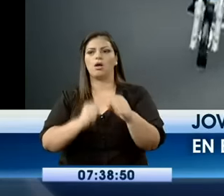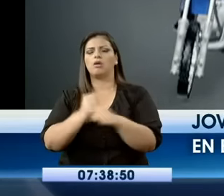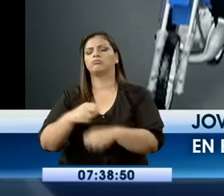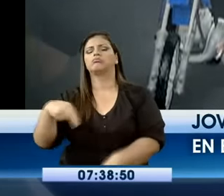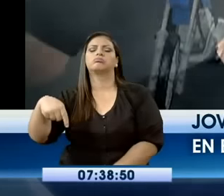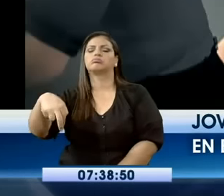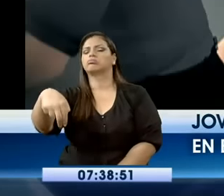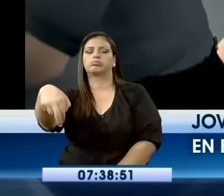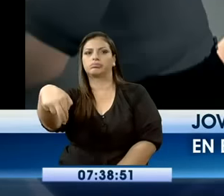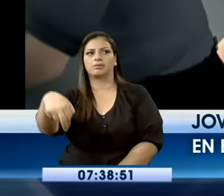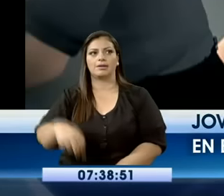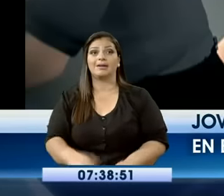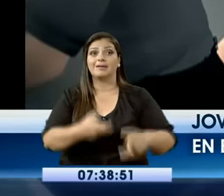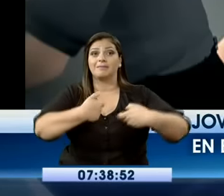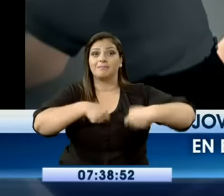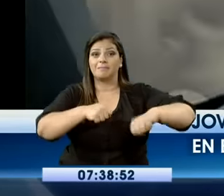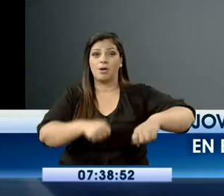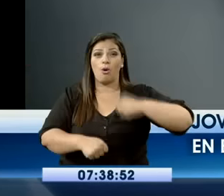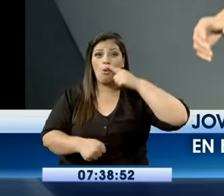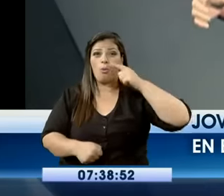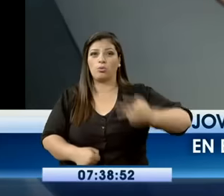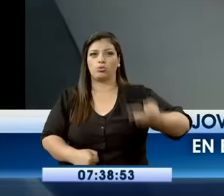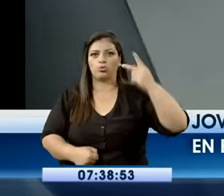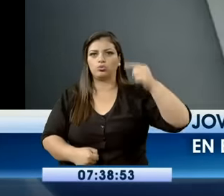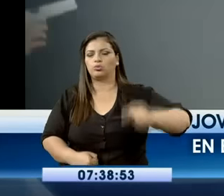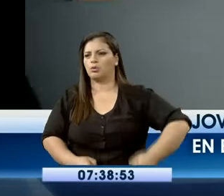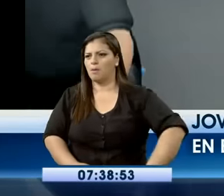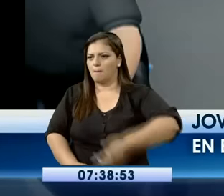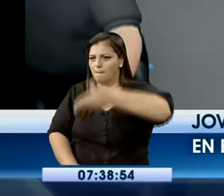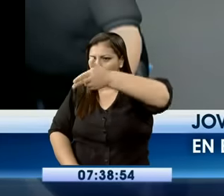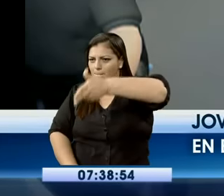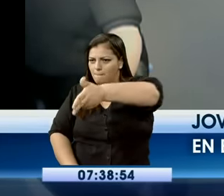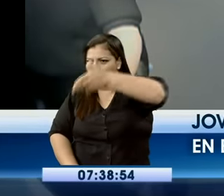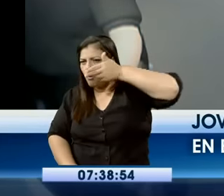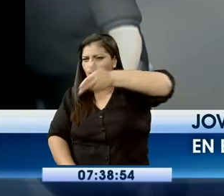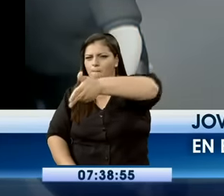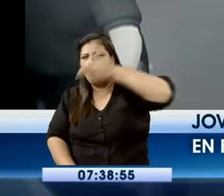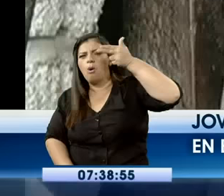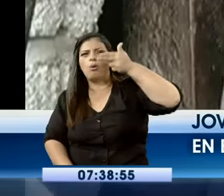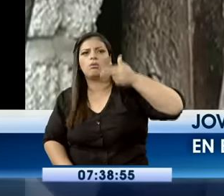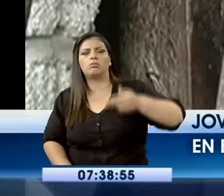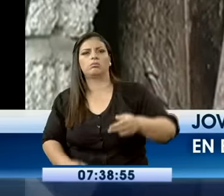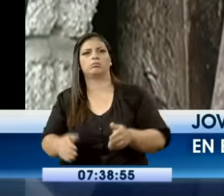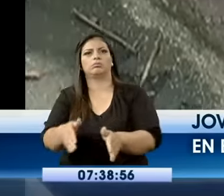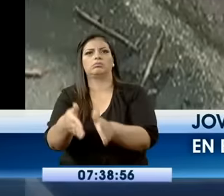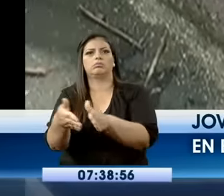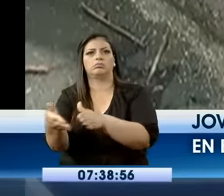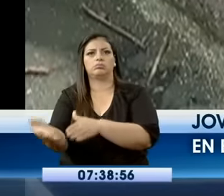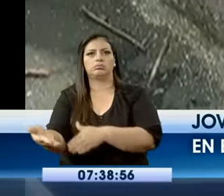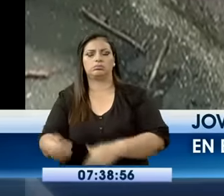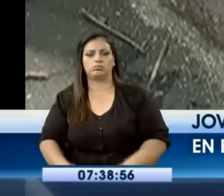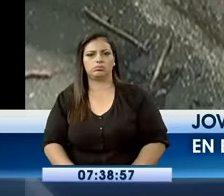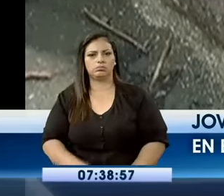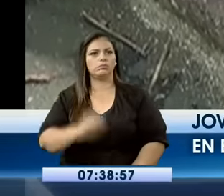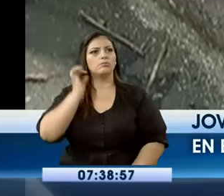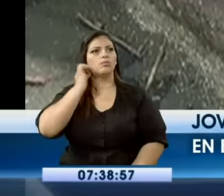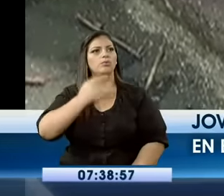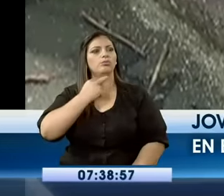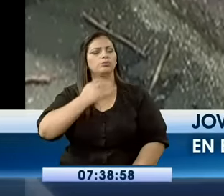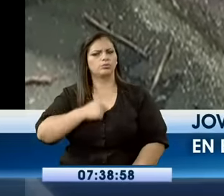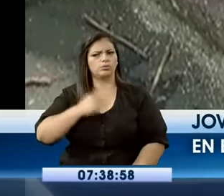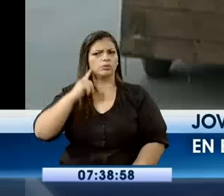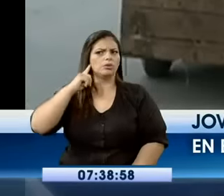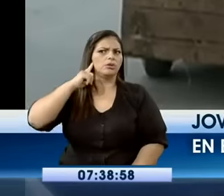motocicleta, donde uno de los ocupantes le disparó por 12 ocasiones. Nos asustamos cuando escuchamos la balacera. Hoy estoy